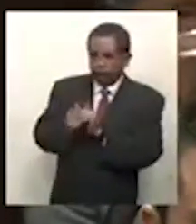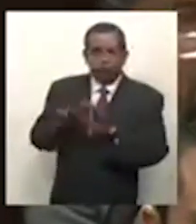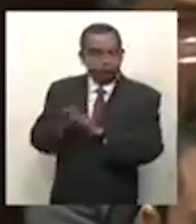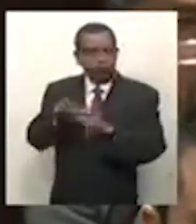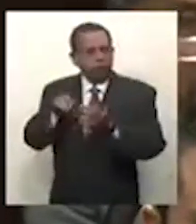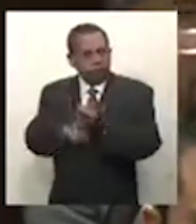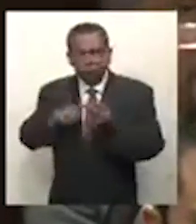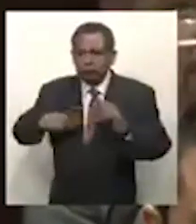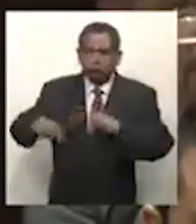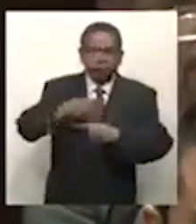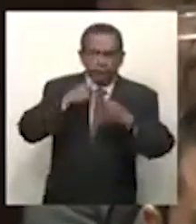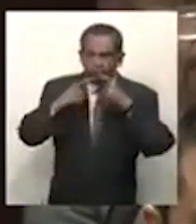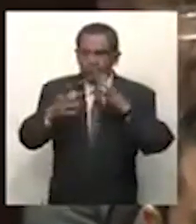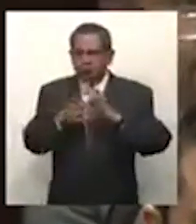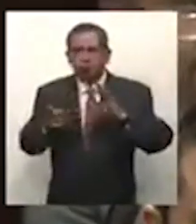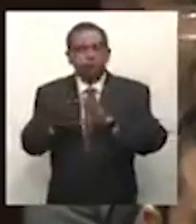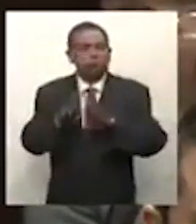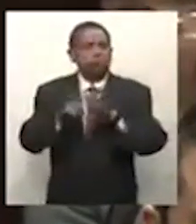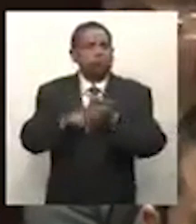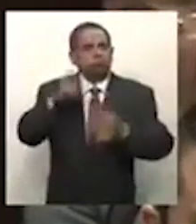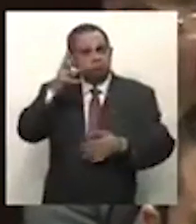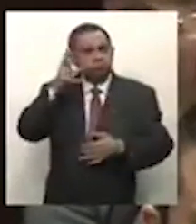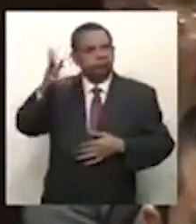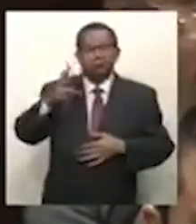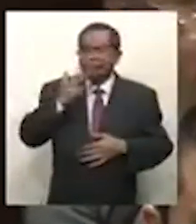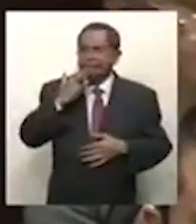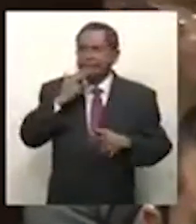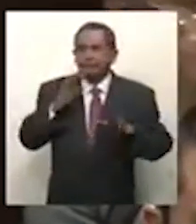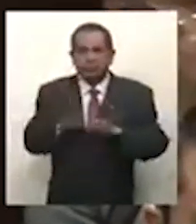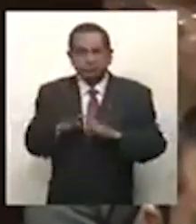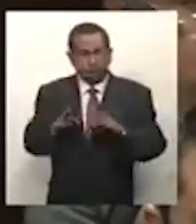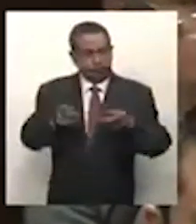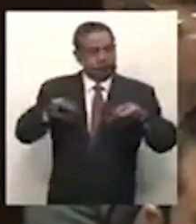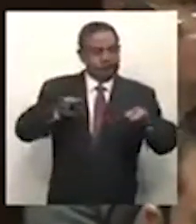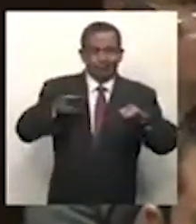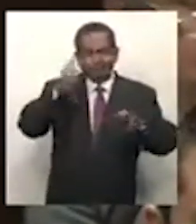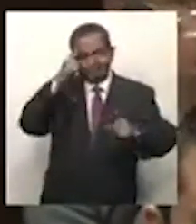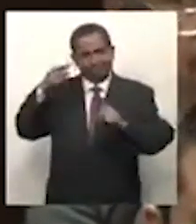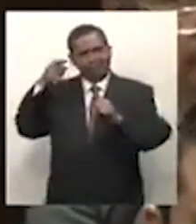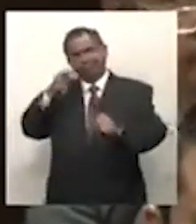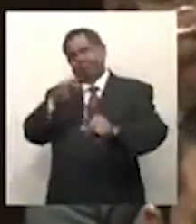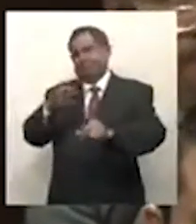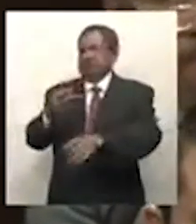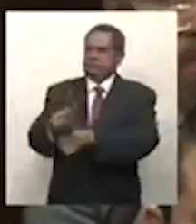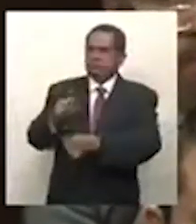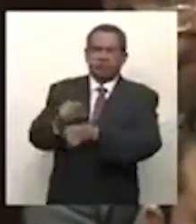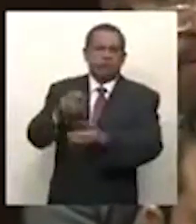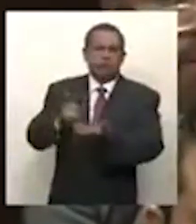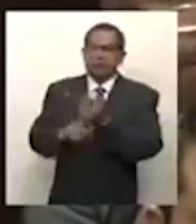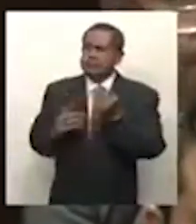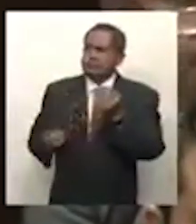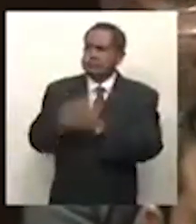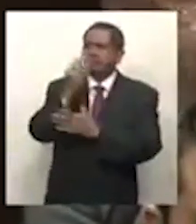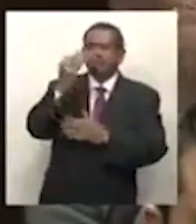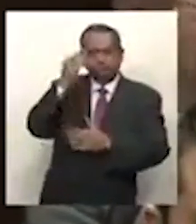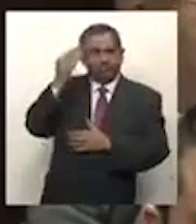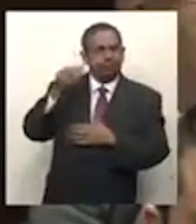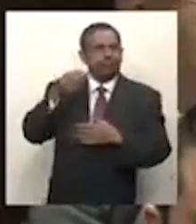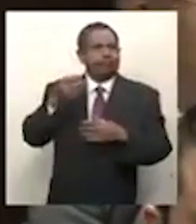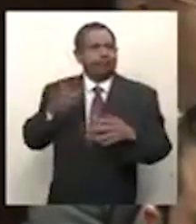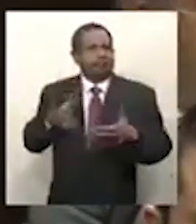discutir a fondo sus necesidades, su funcionamiento, su estructura y su objetivo en esta nueva época,